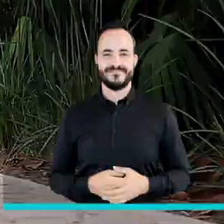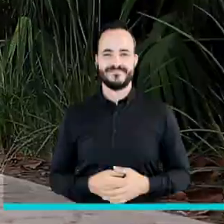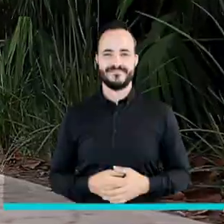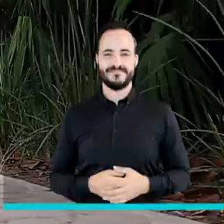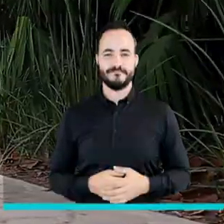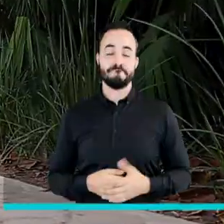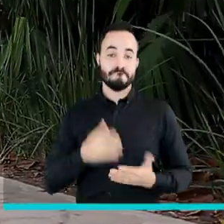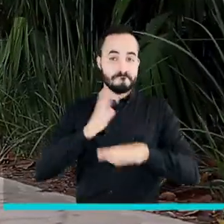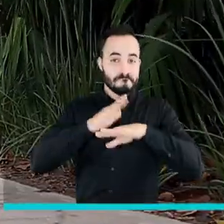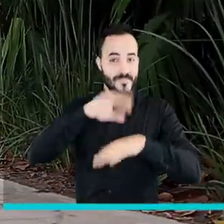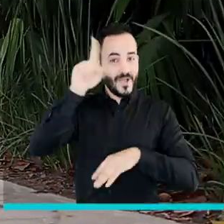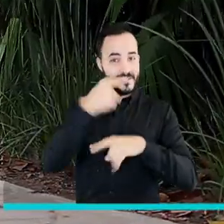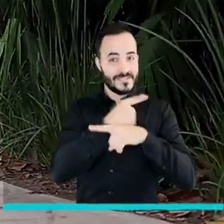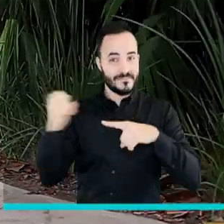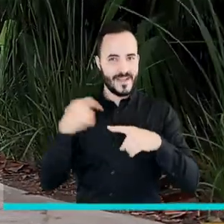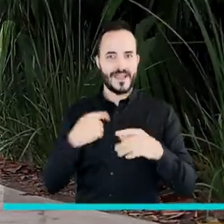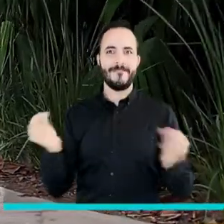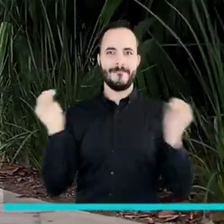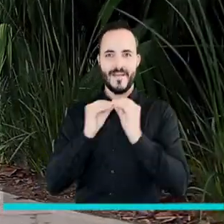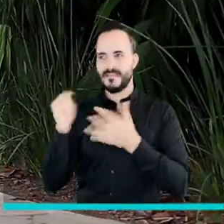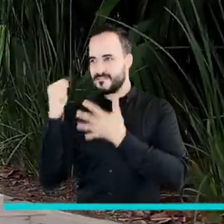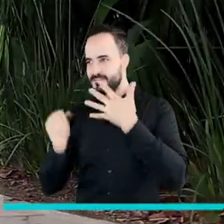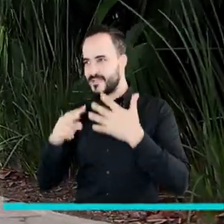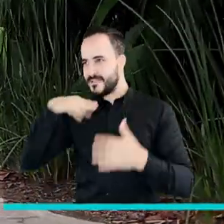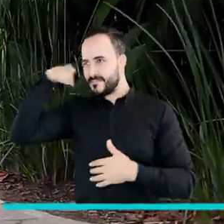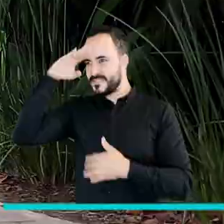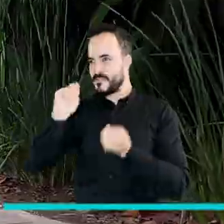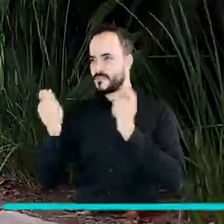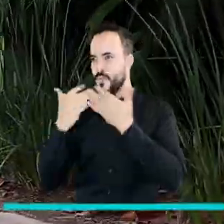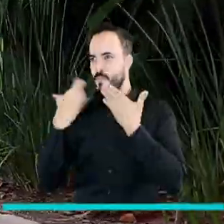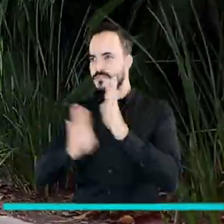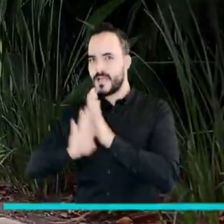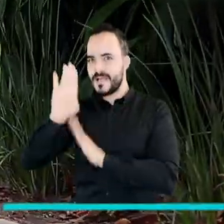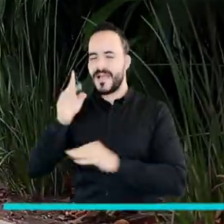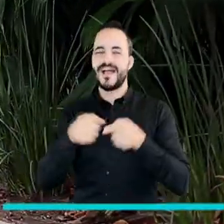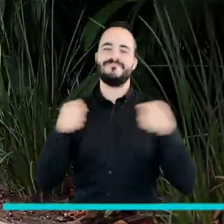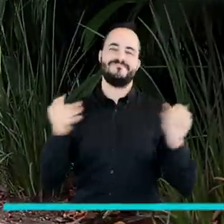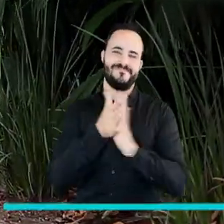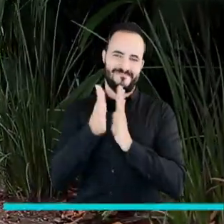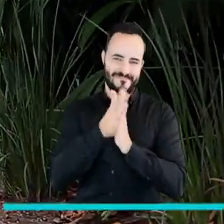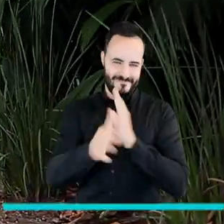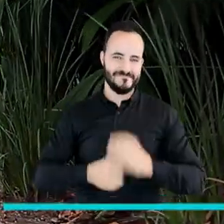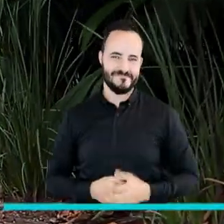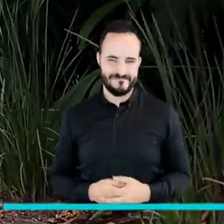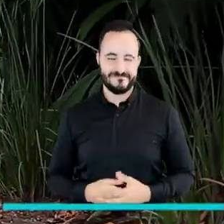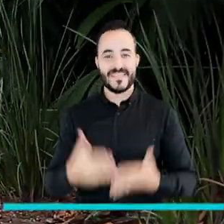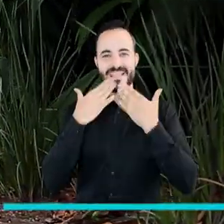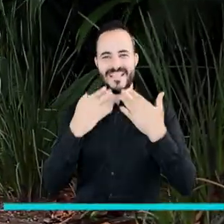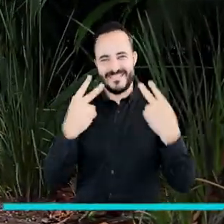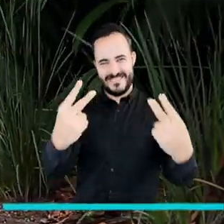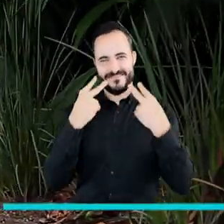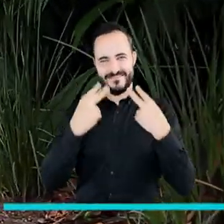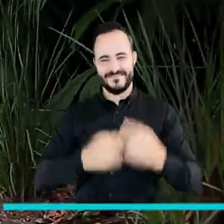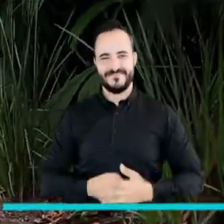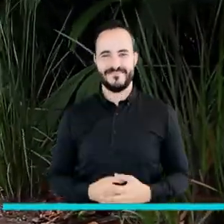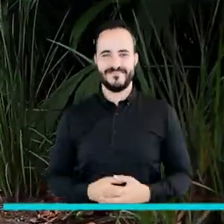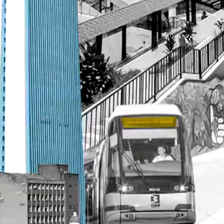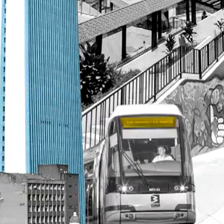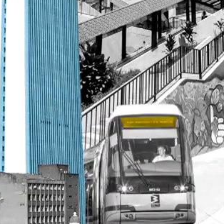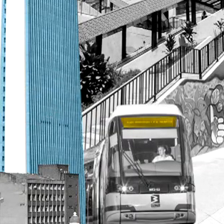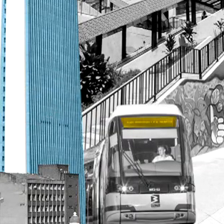La próxima semana una nueva emisión de Medellín Conecta TV con más historias de nuestra Medellín Futuro. Gracias por acompañarnos.